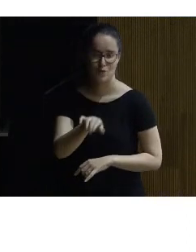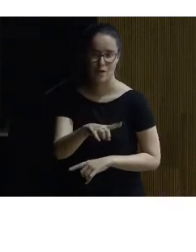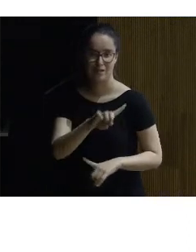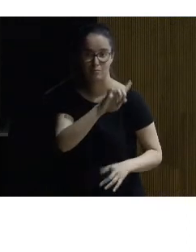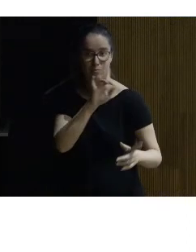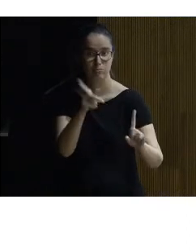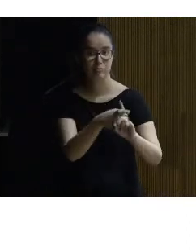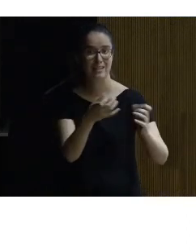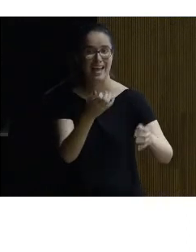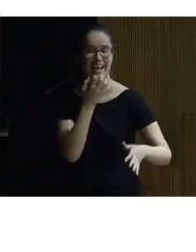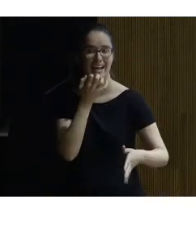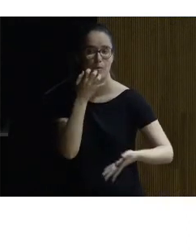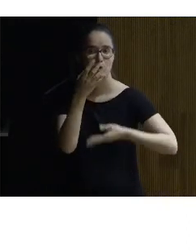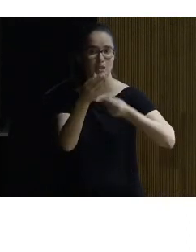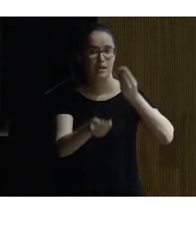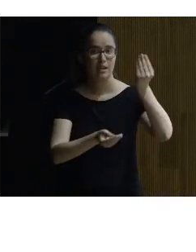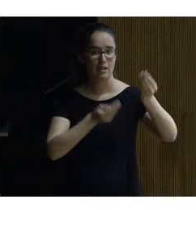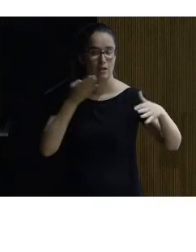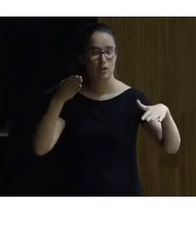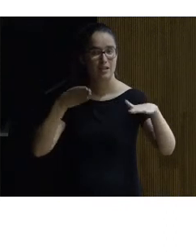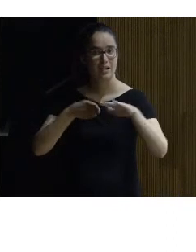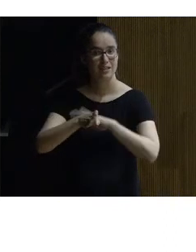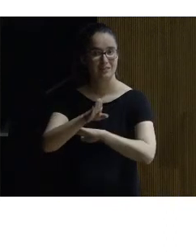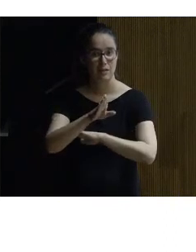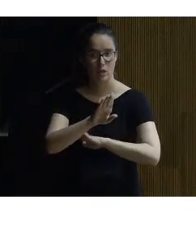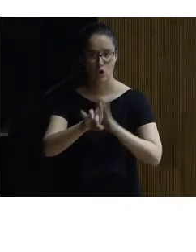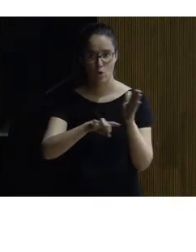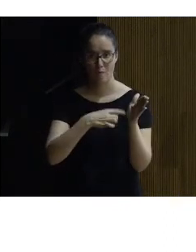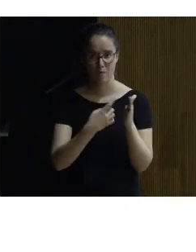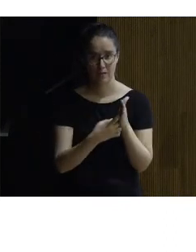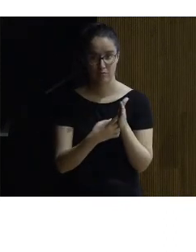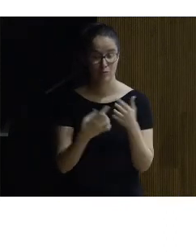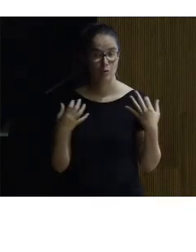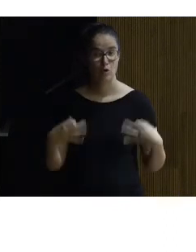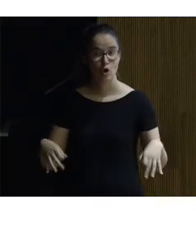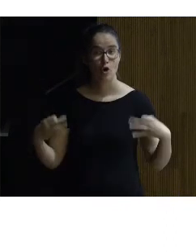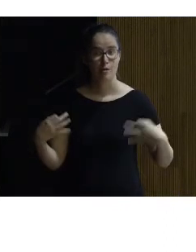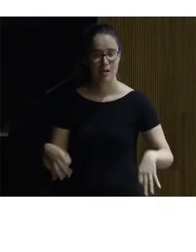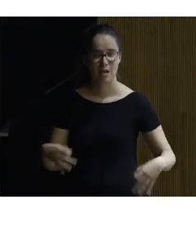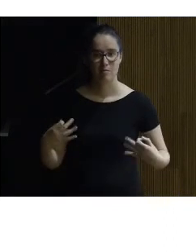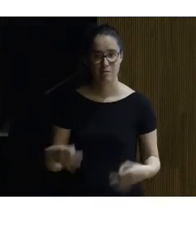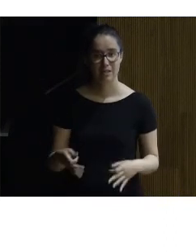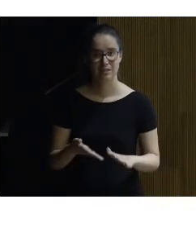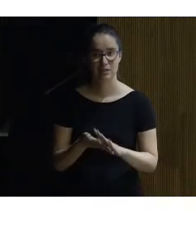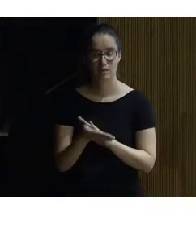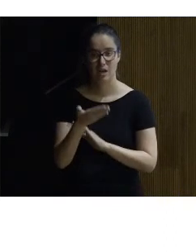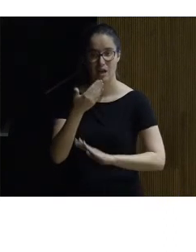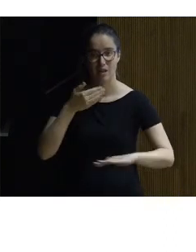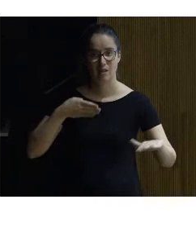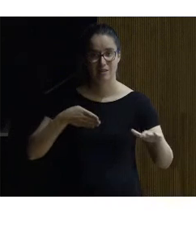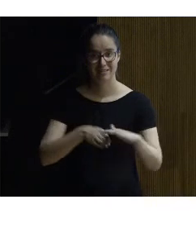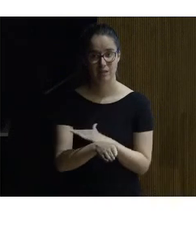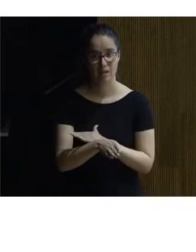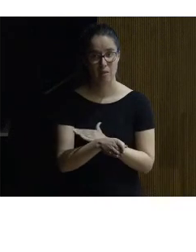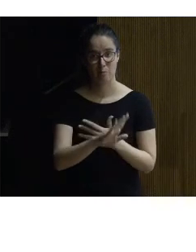ejemplos de realizaciones en accesibilidad digamos integral por reda general son más habituales las intervenciones de